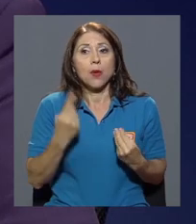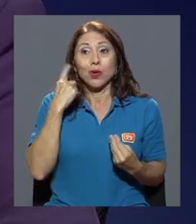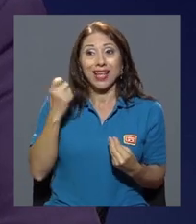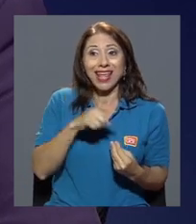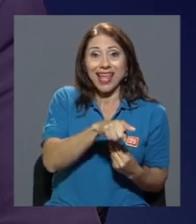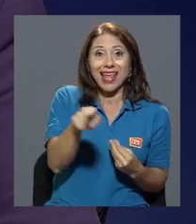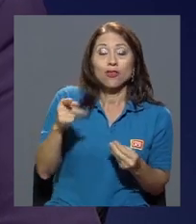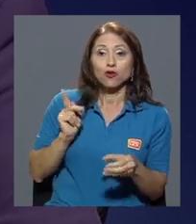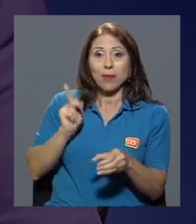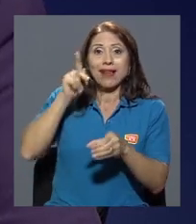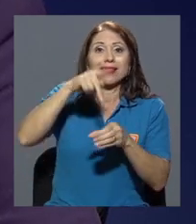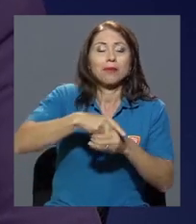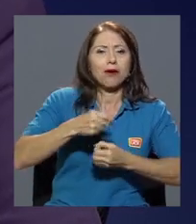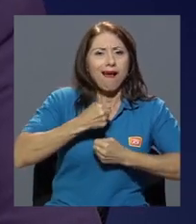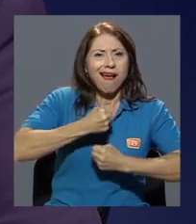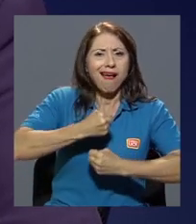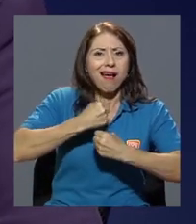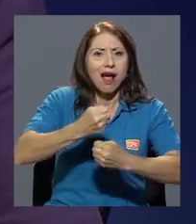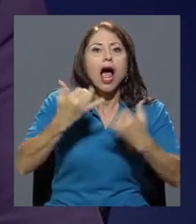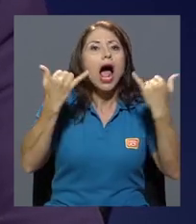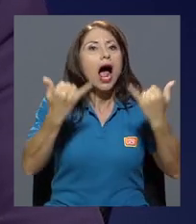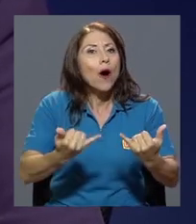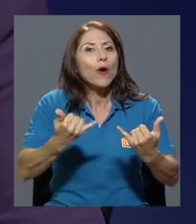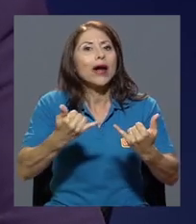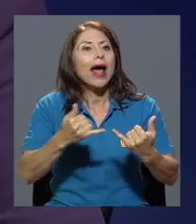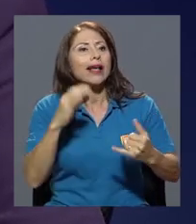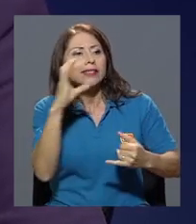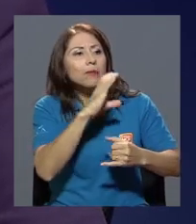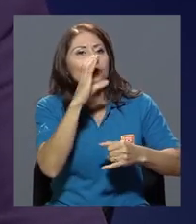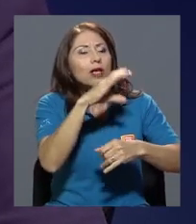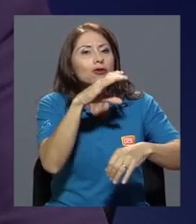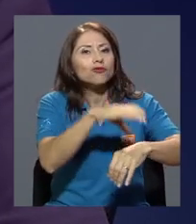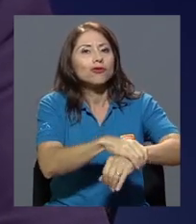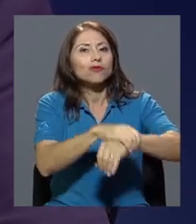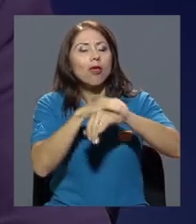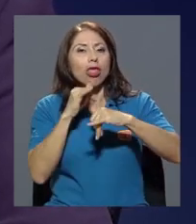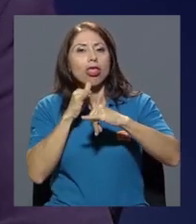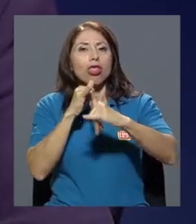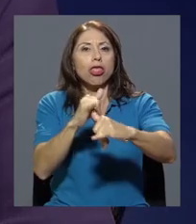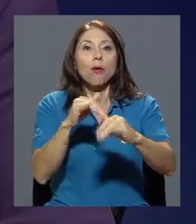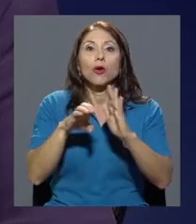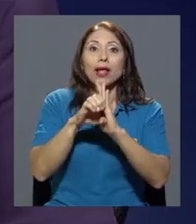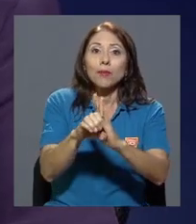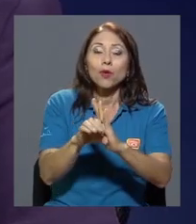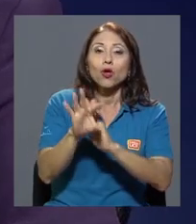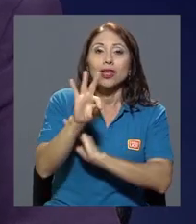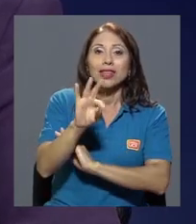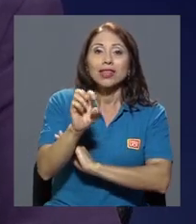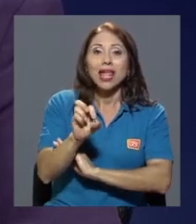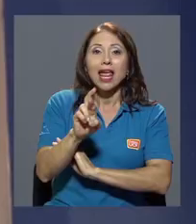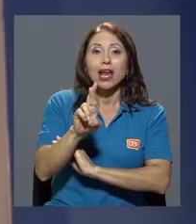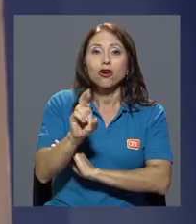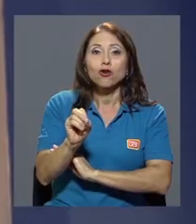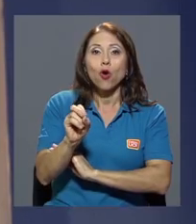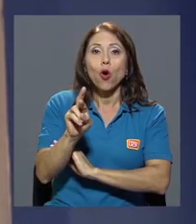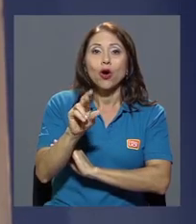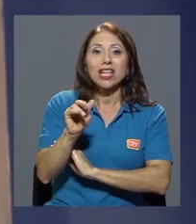una manifestación de pronto, están siendo sujetos a un proceso con cargos tan graves como terrorismo o asesinato.